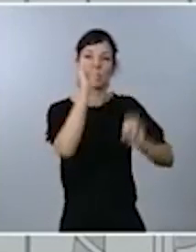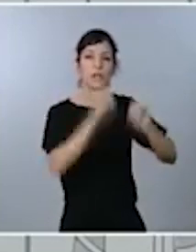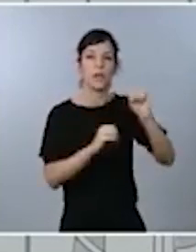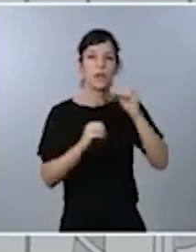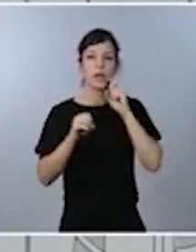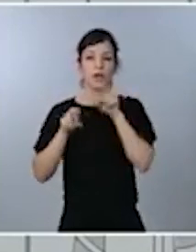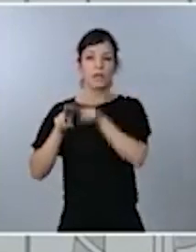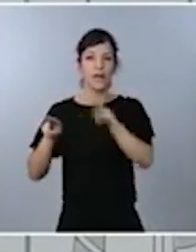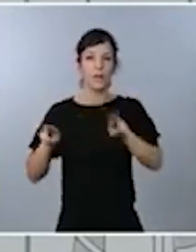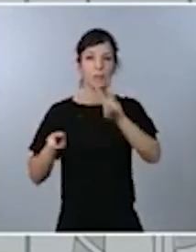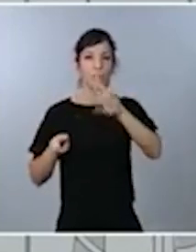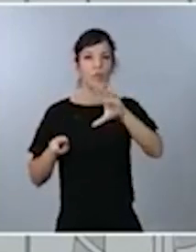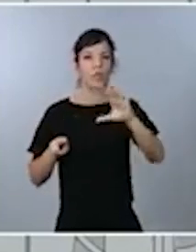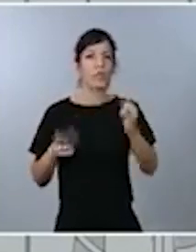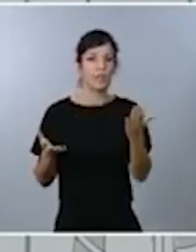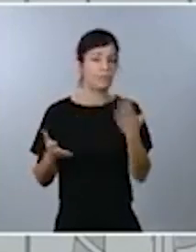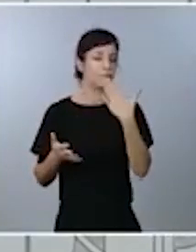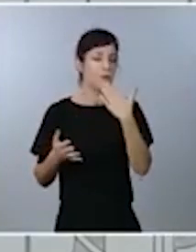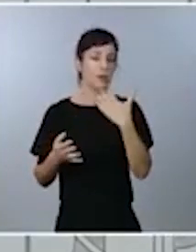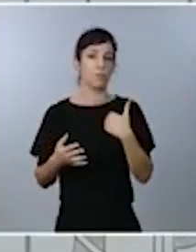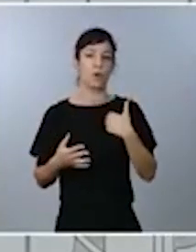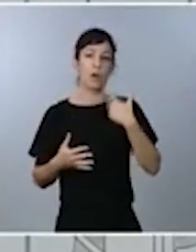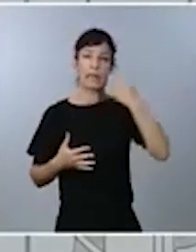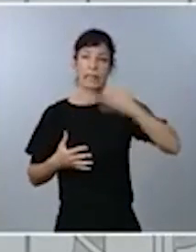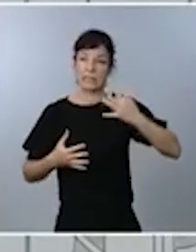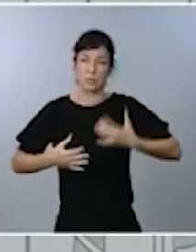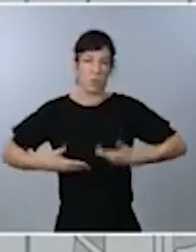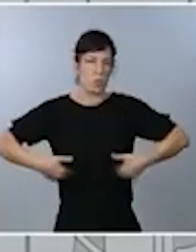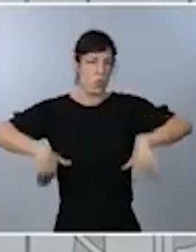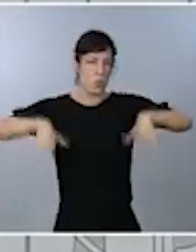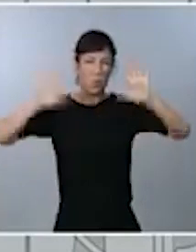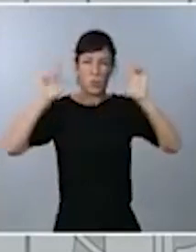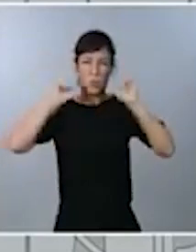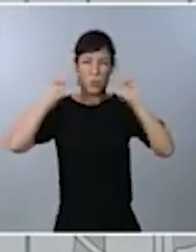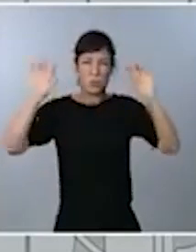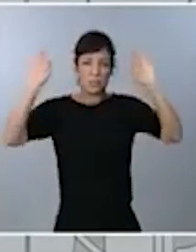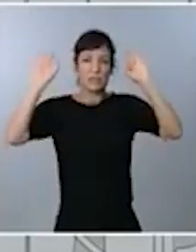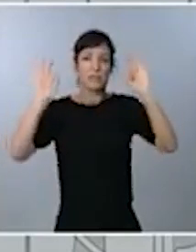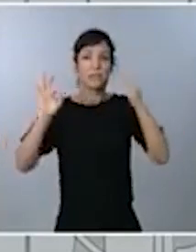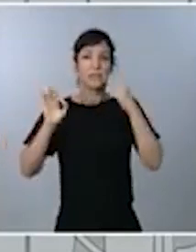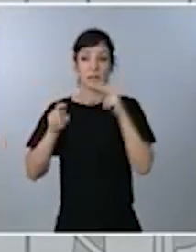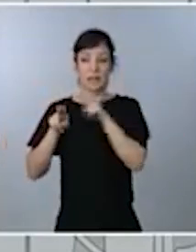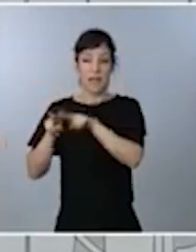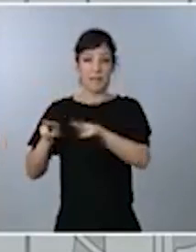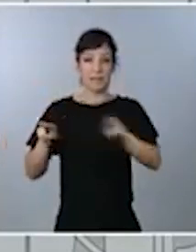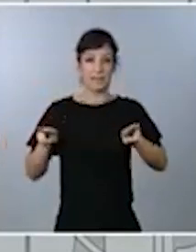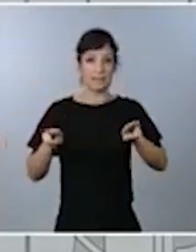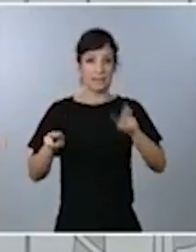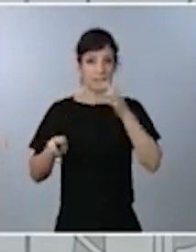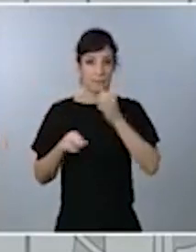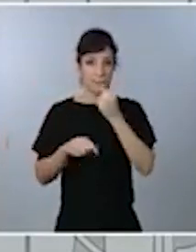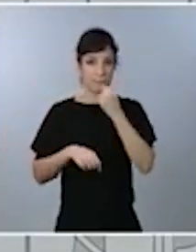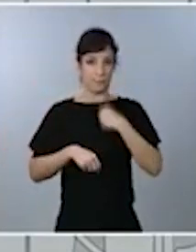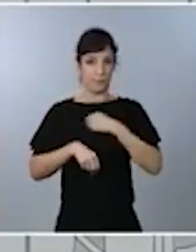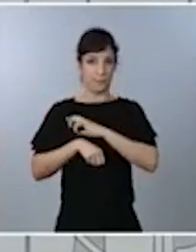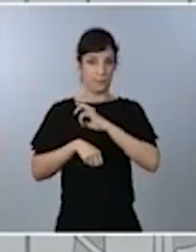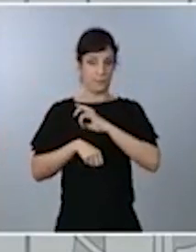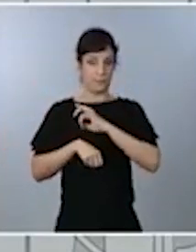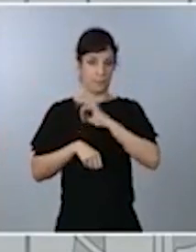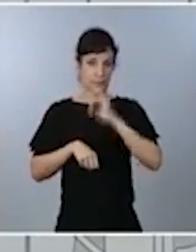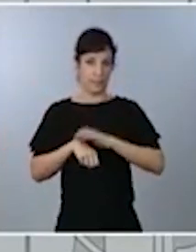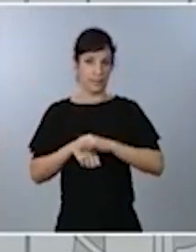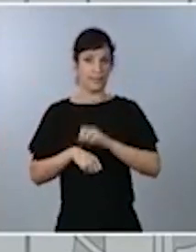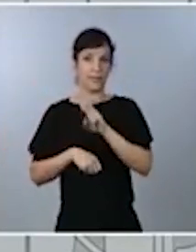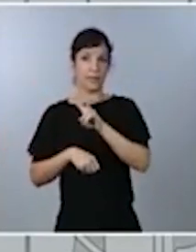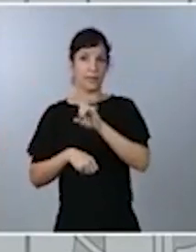riesgo muy alto si el número de camas ocupadas por pacientes de COVID supera el 15% en hospitalización global y el 25